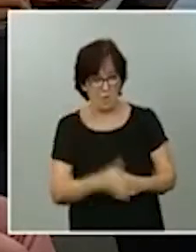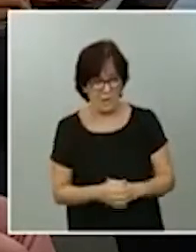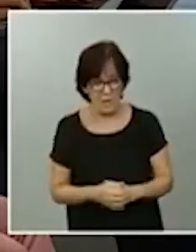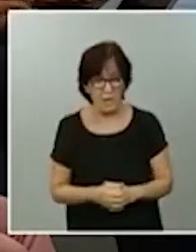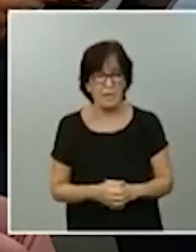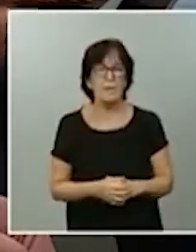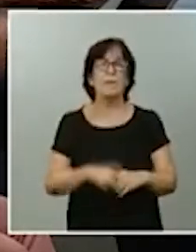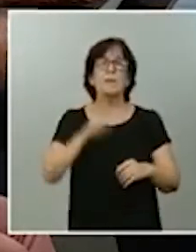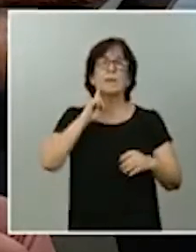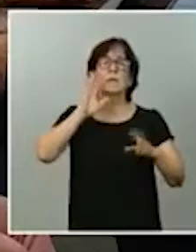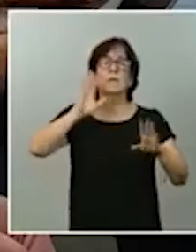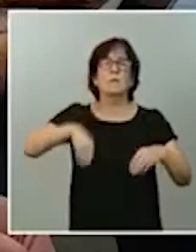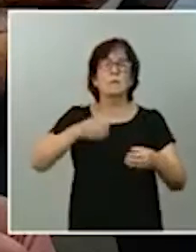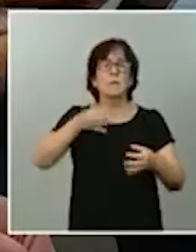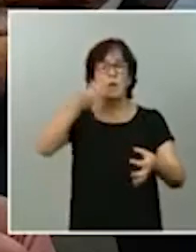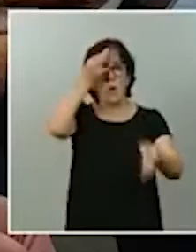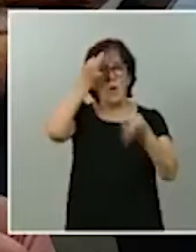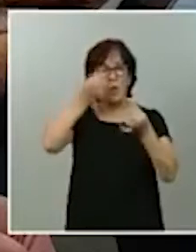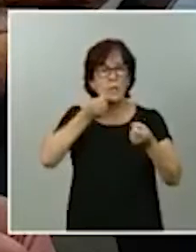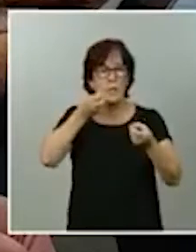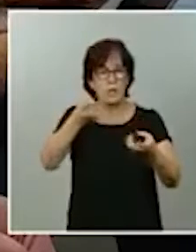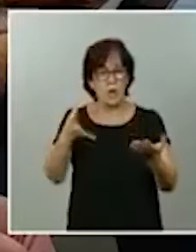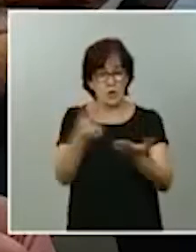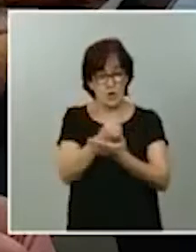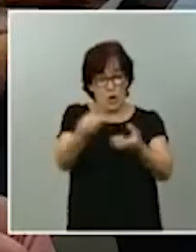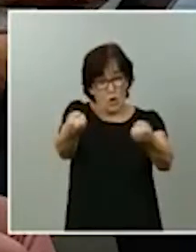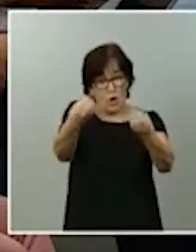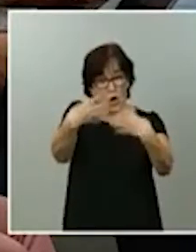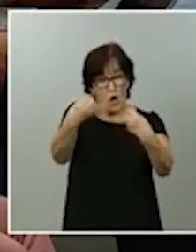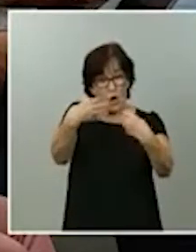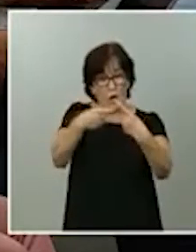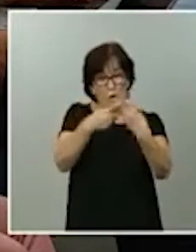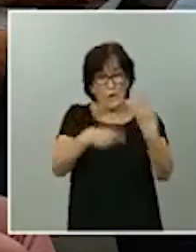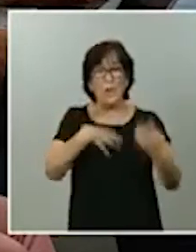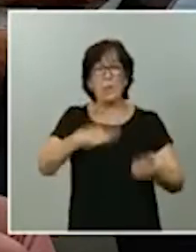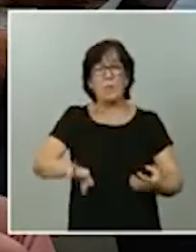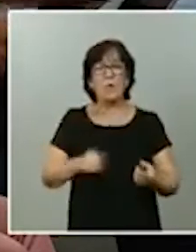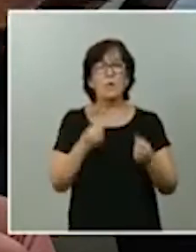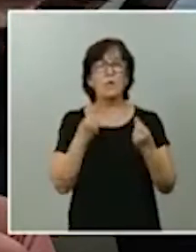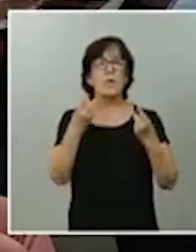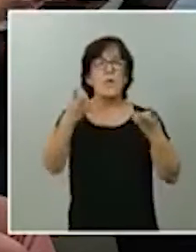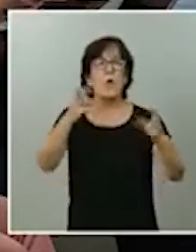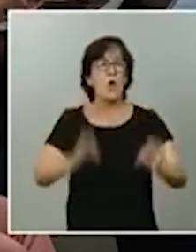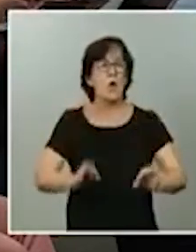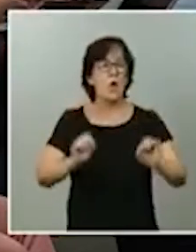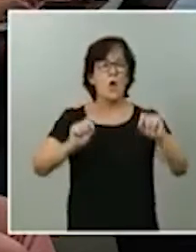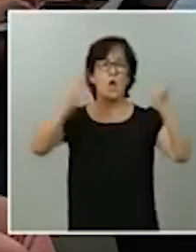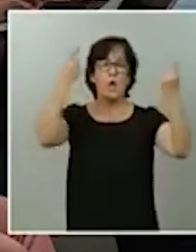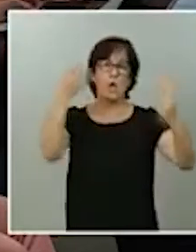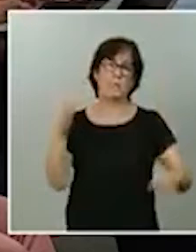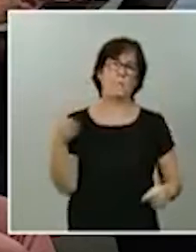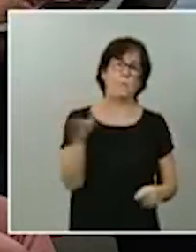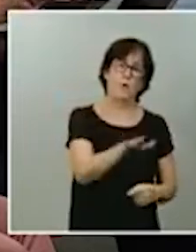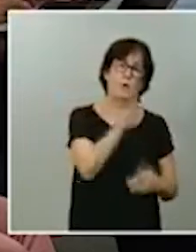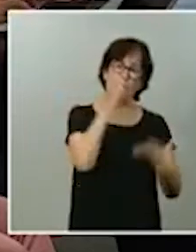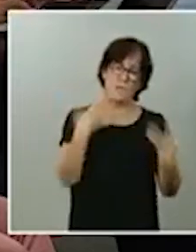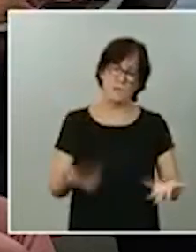solo un dato de todos los que nos ha dado. Si nos puede decir la cifra oficial de muertos hasta este momento.